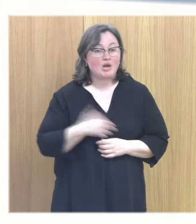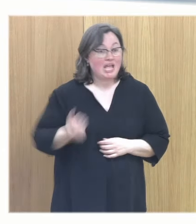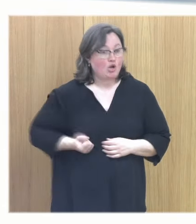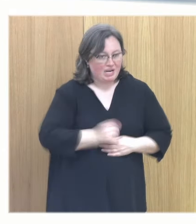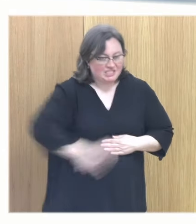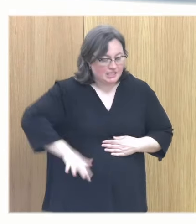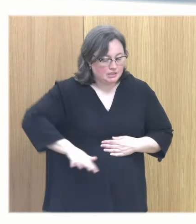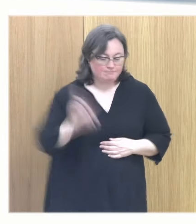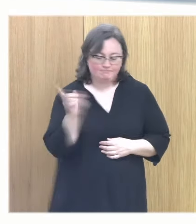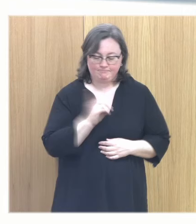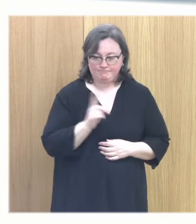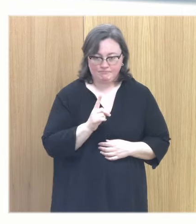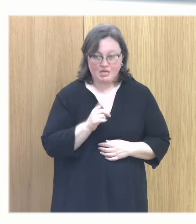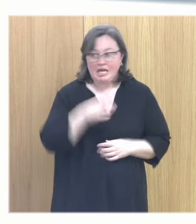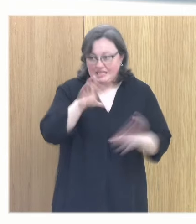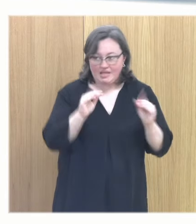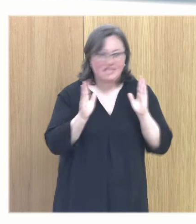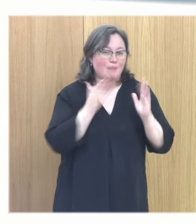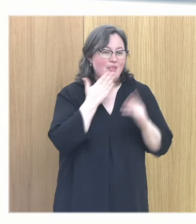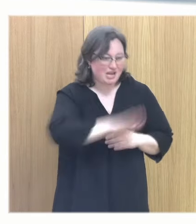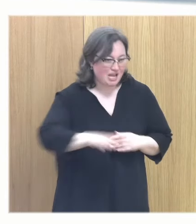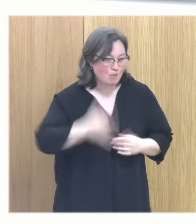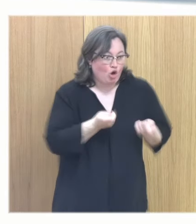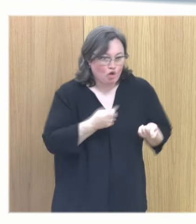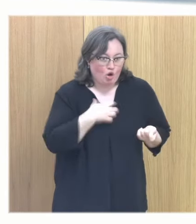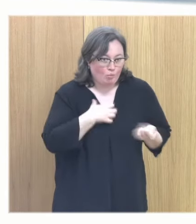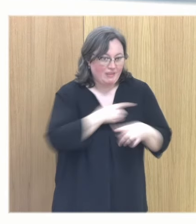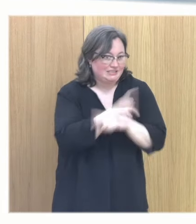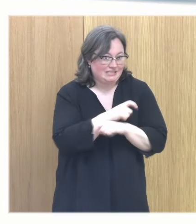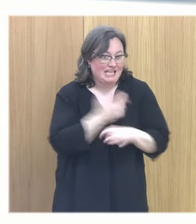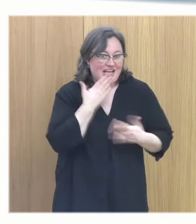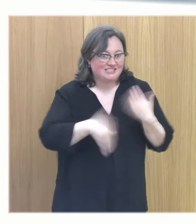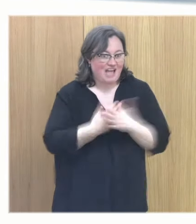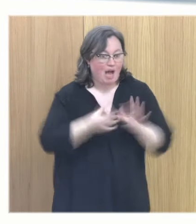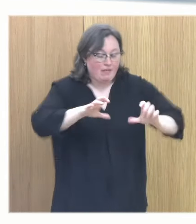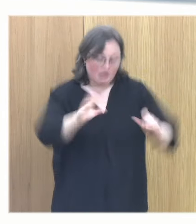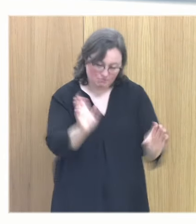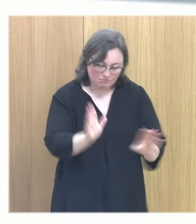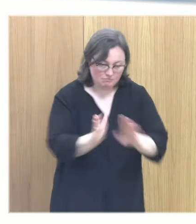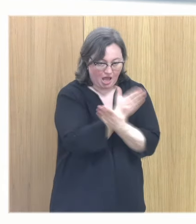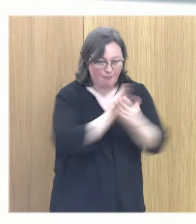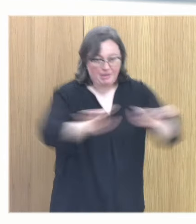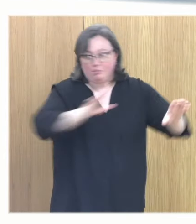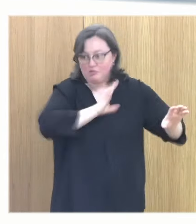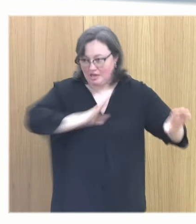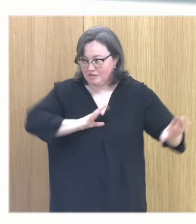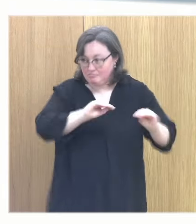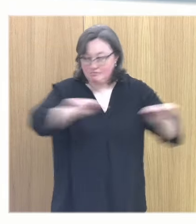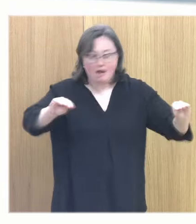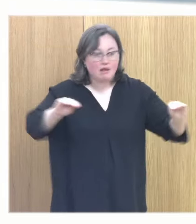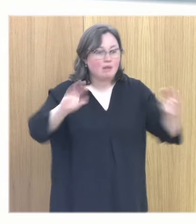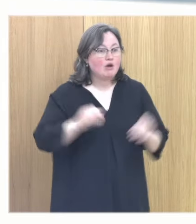entendémonos fuera de la etapa de control de esfínteres creo que esto no tengo que explicarlo pero por si acaso sí pero la